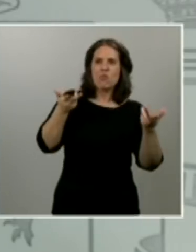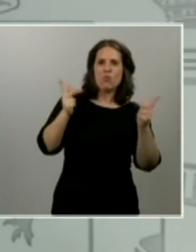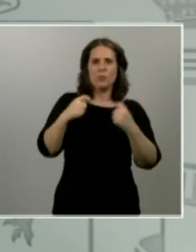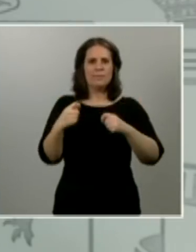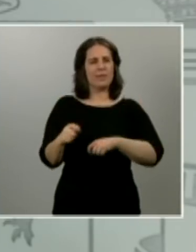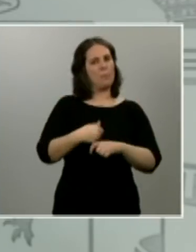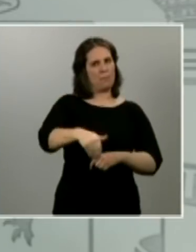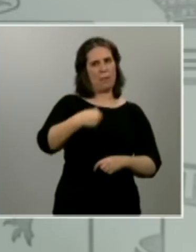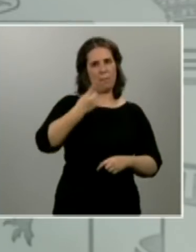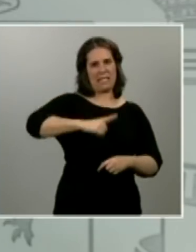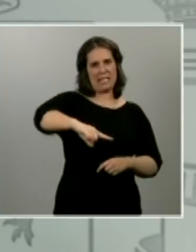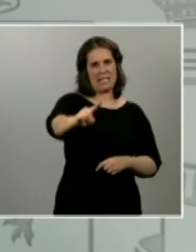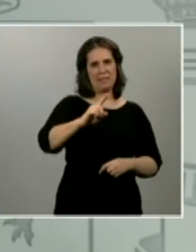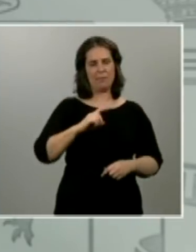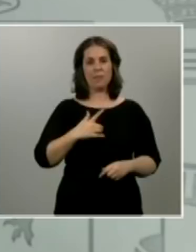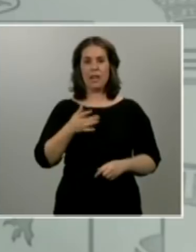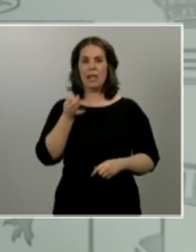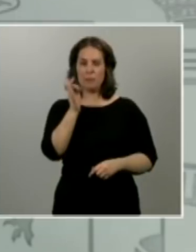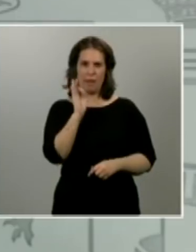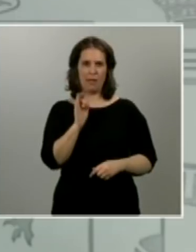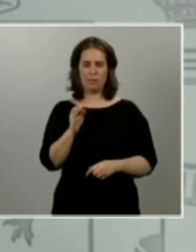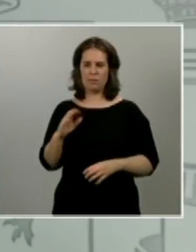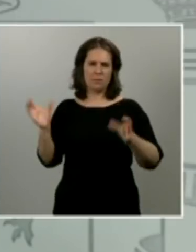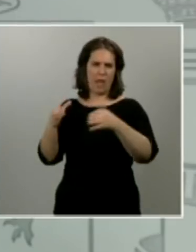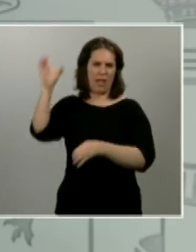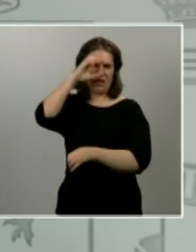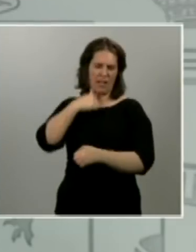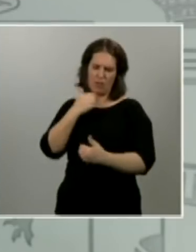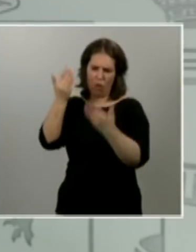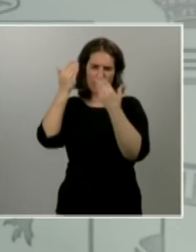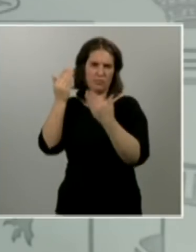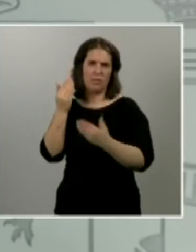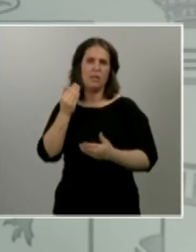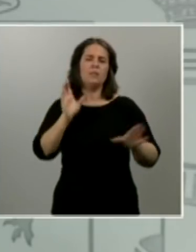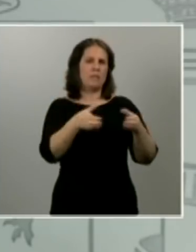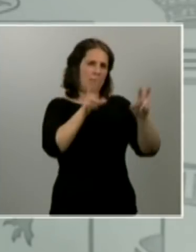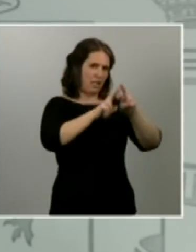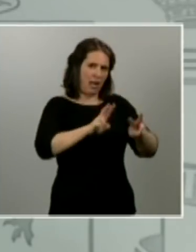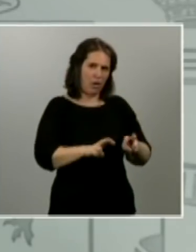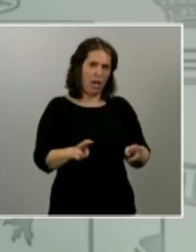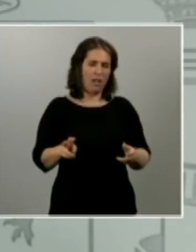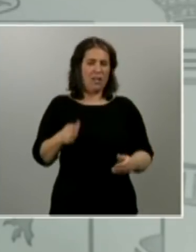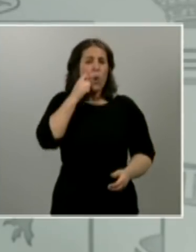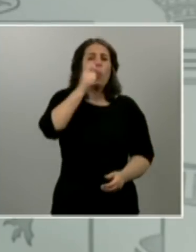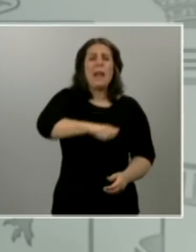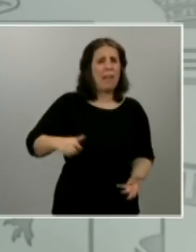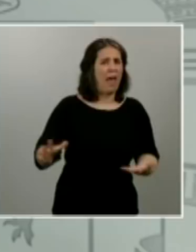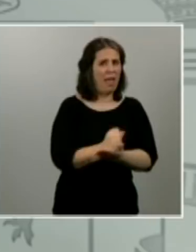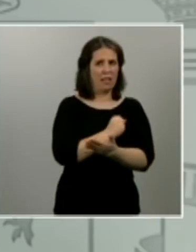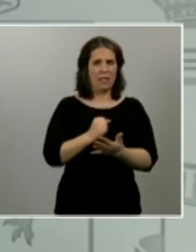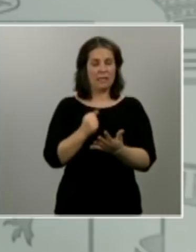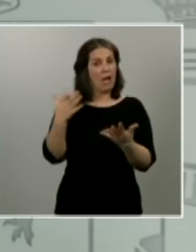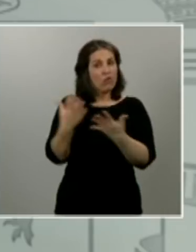científica a la cual quiero rendir un homenaje y también la comunidad investigadora, la humanidad en su conjunto está volcando y desarrollando